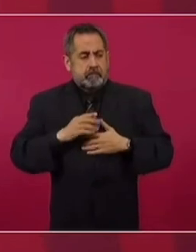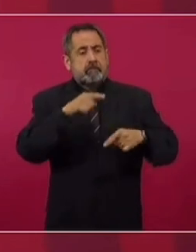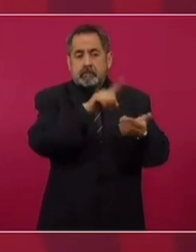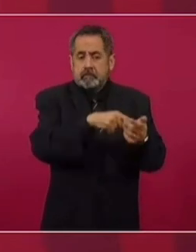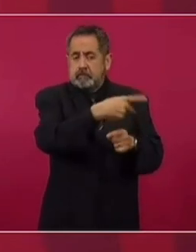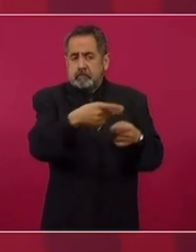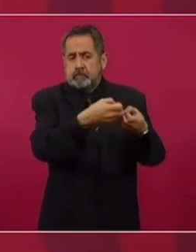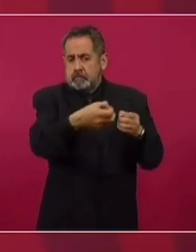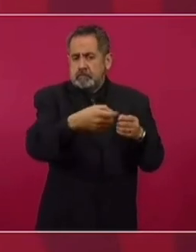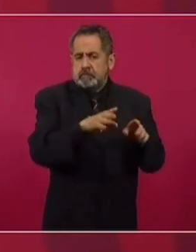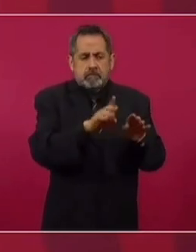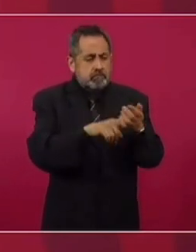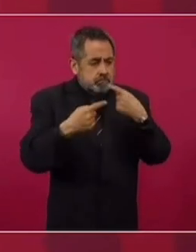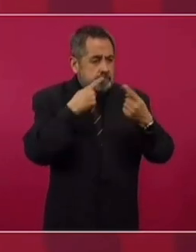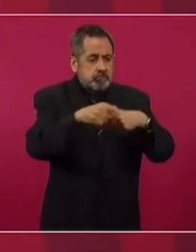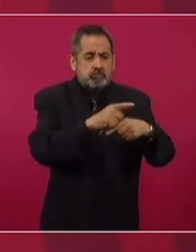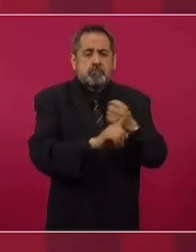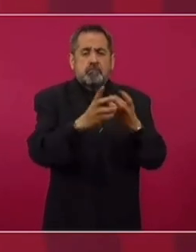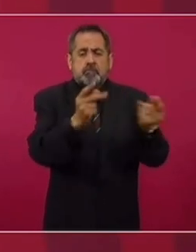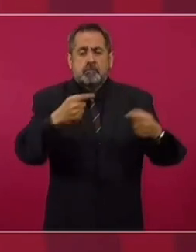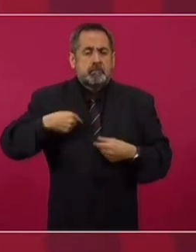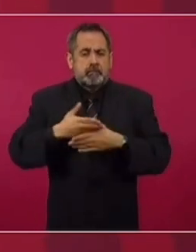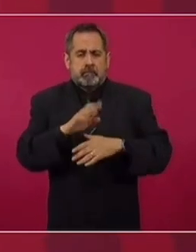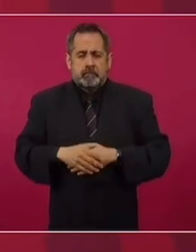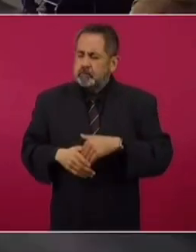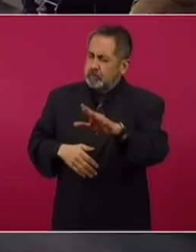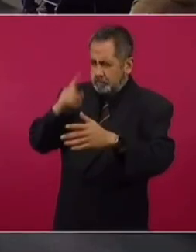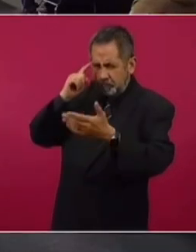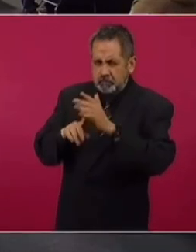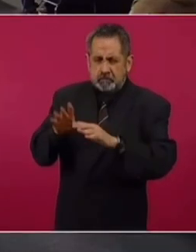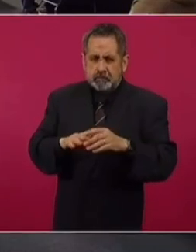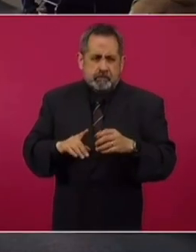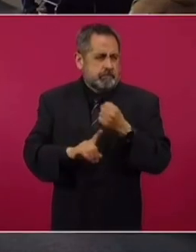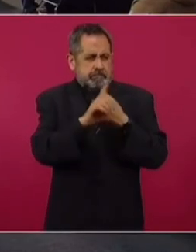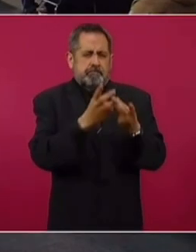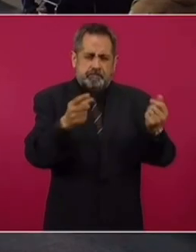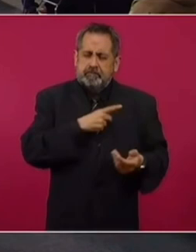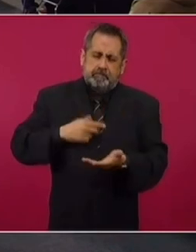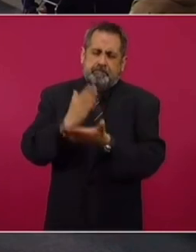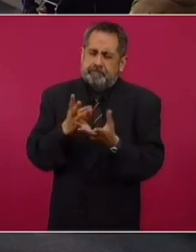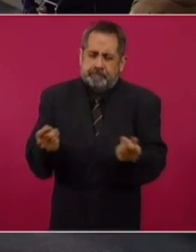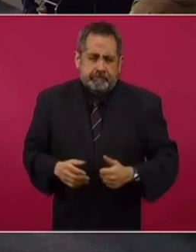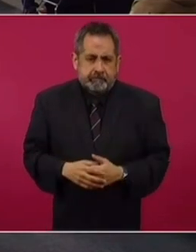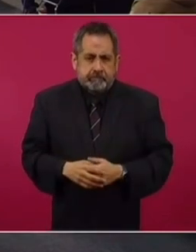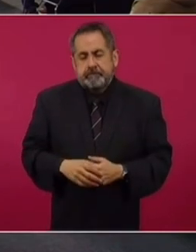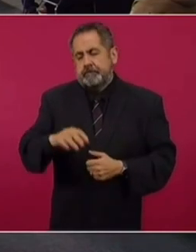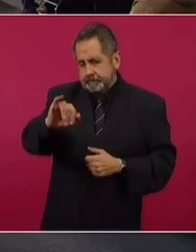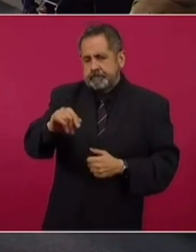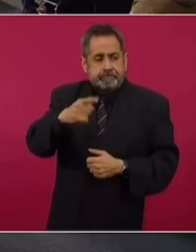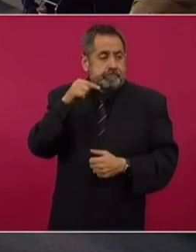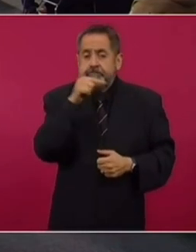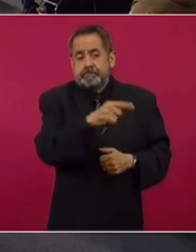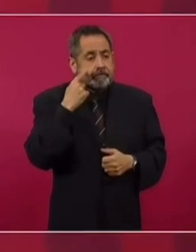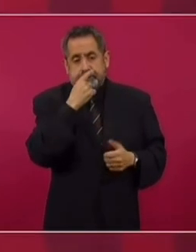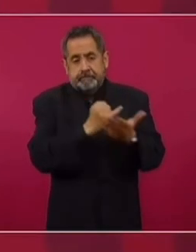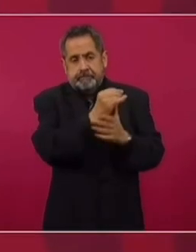órganos de gobierno en los que debe buscarse la solución entre todos. ¿No considera que ya es momento de resolverlo, secretario? Bueno, es decisión de ellos